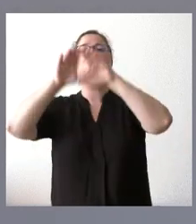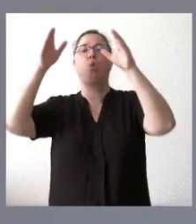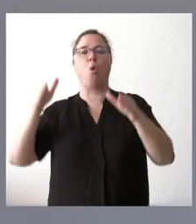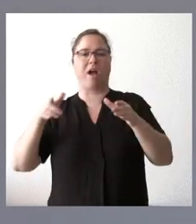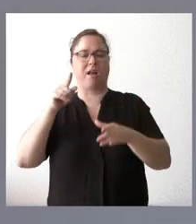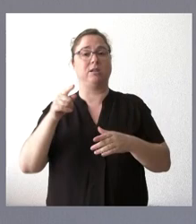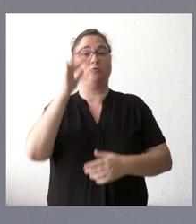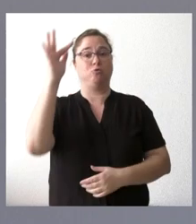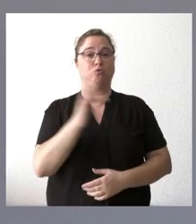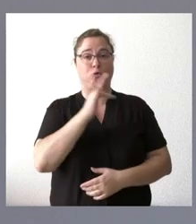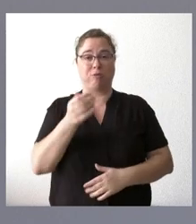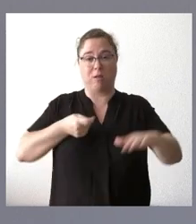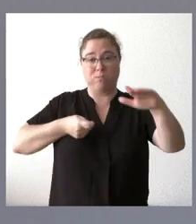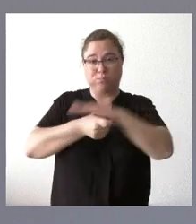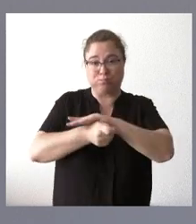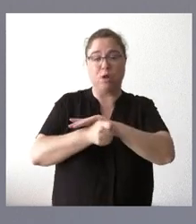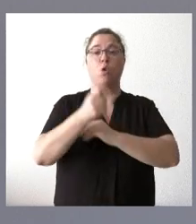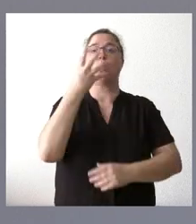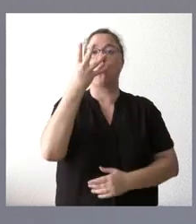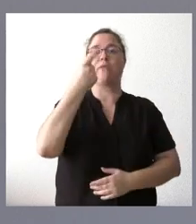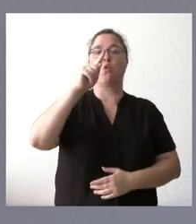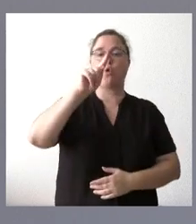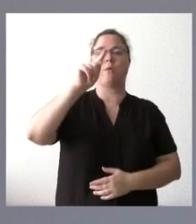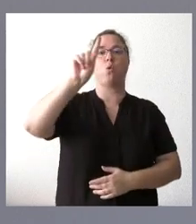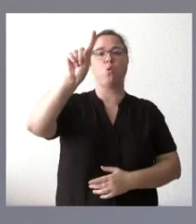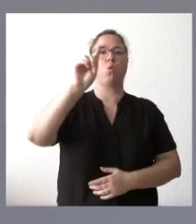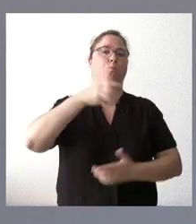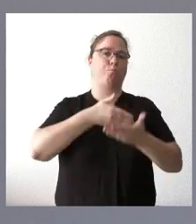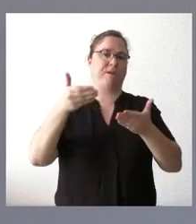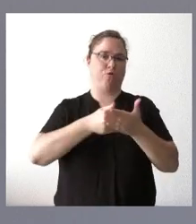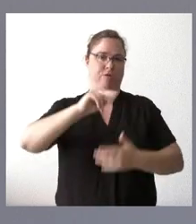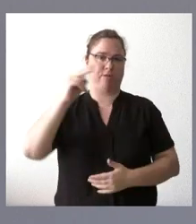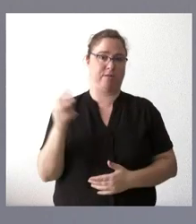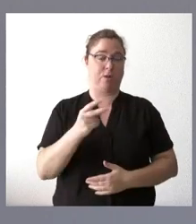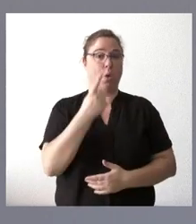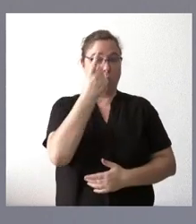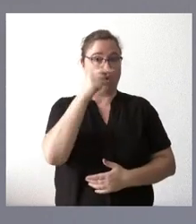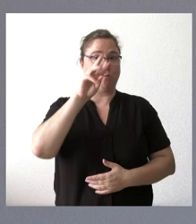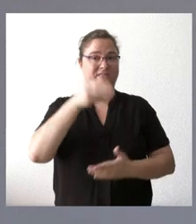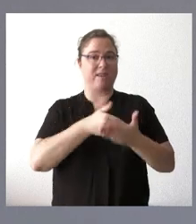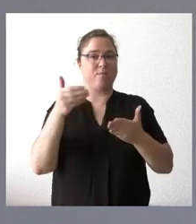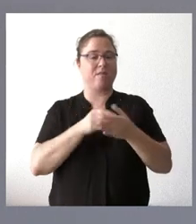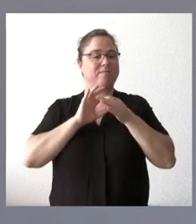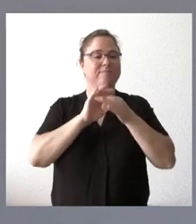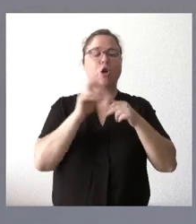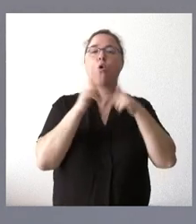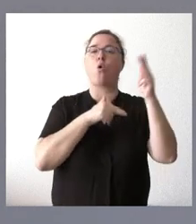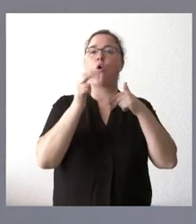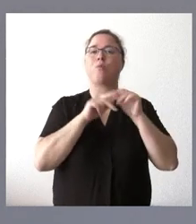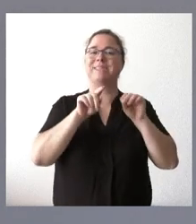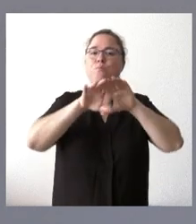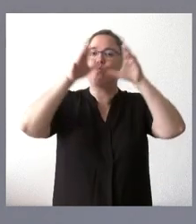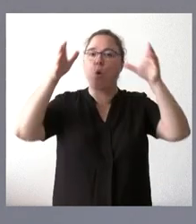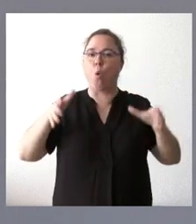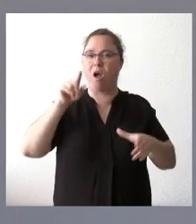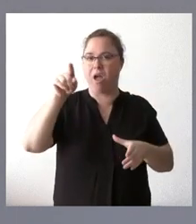la inversión global asciende a 4,1 millones de euros, de los cuales 1,3 millones son las obras iniciales del búnker,